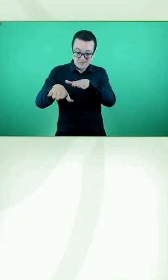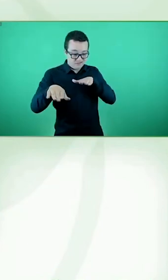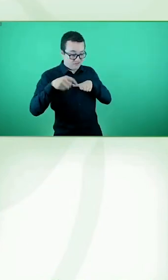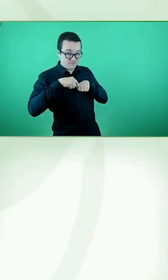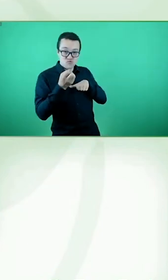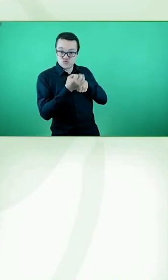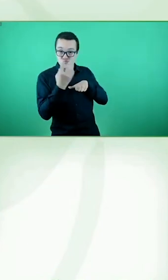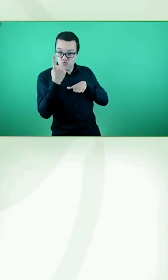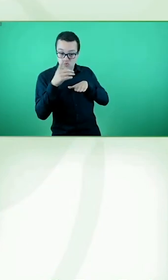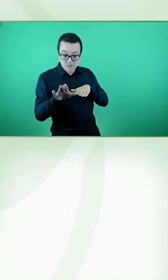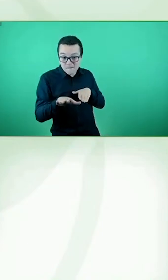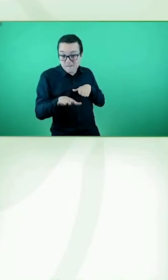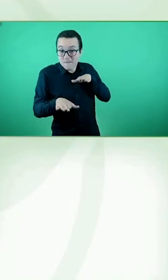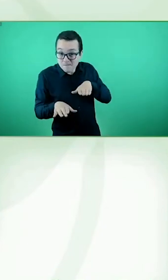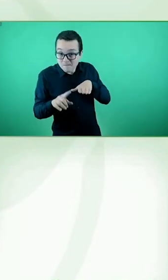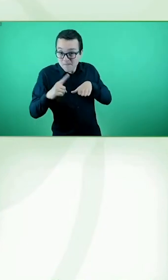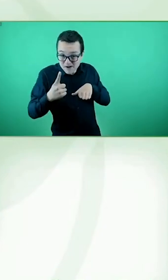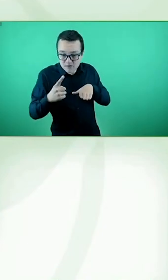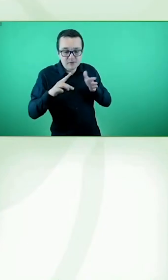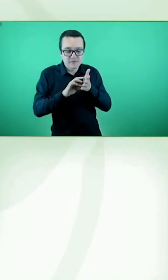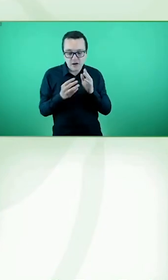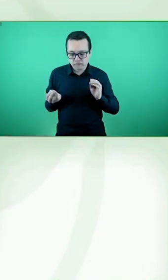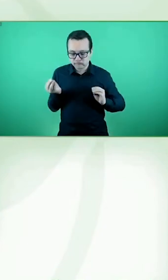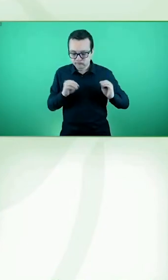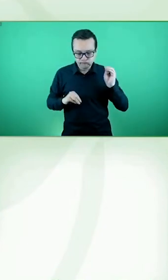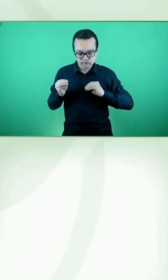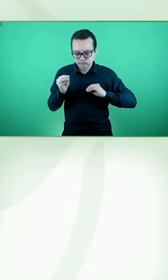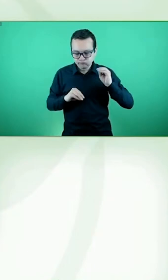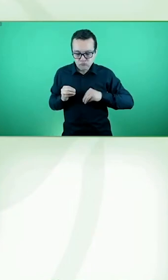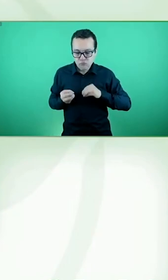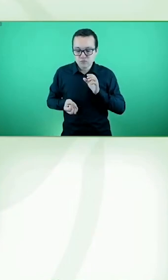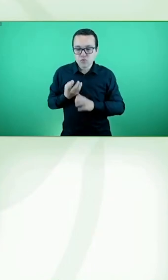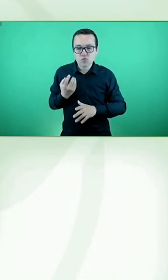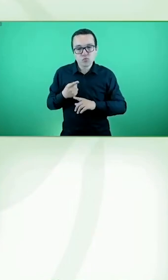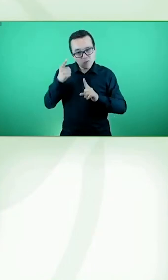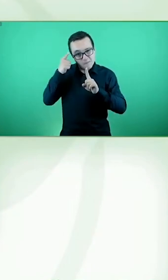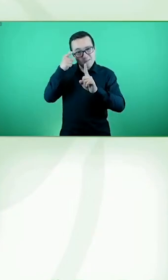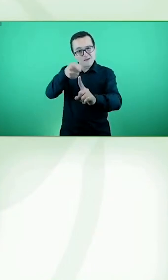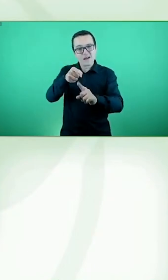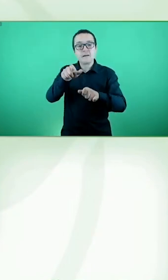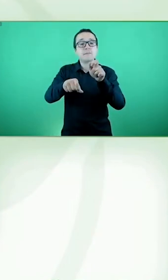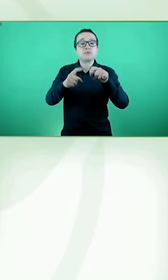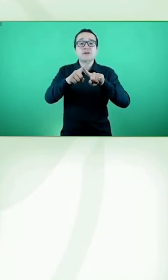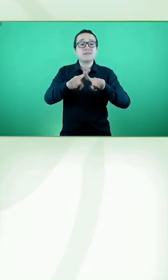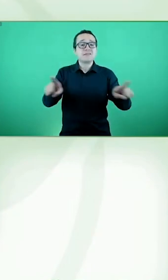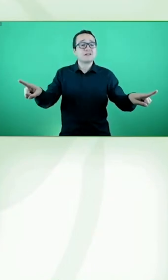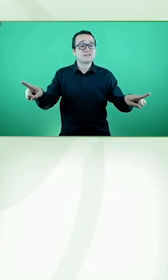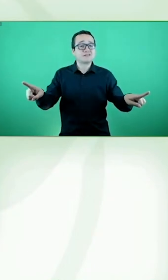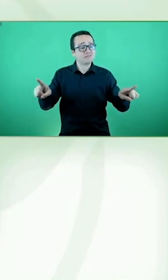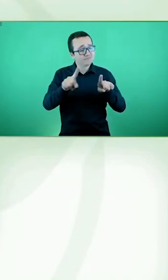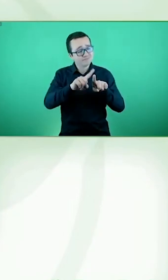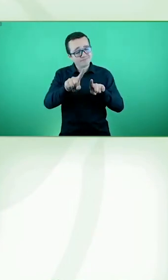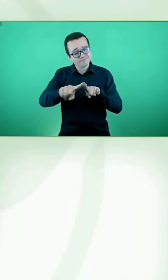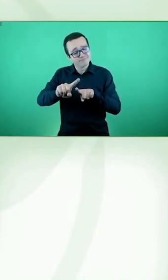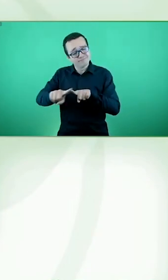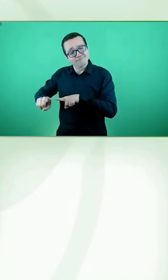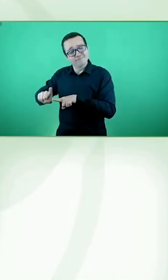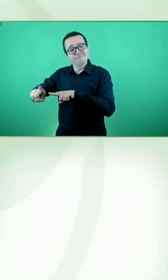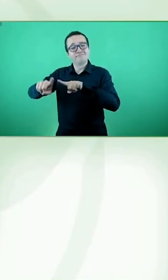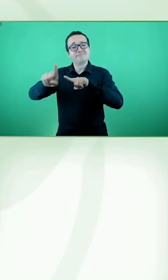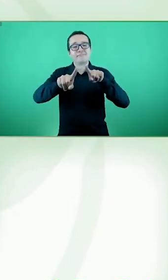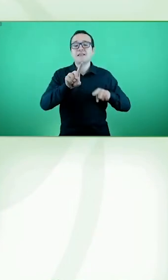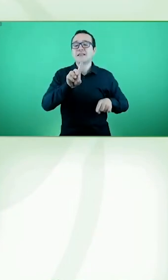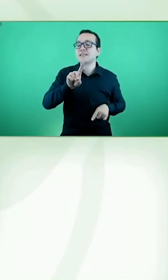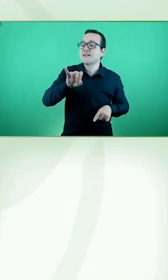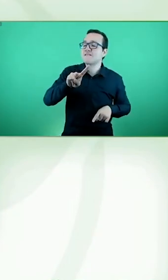estén diseñados para personas consumidoras diversas, no solo para las personas con discapacidad, sino para los distintos usos,